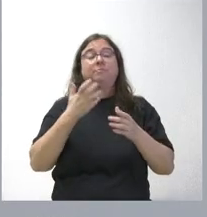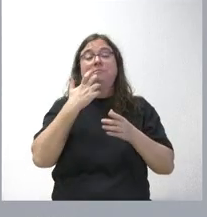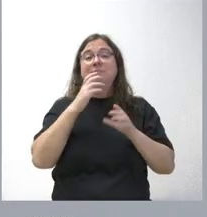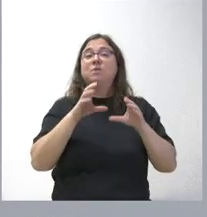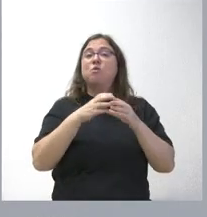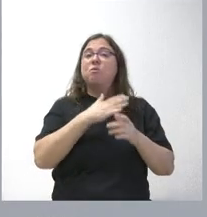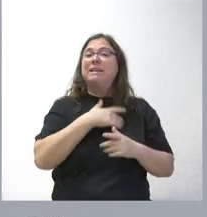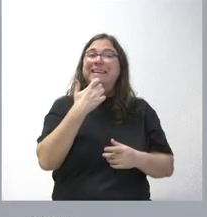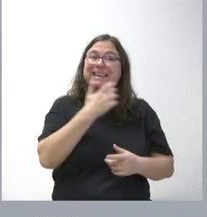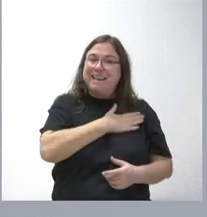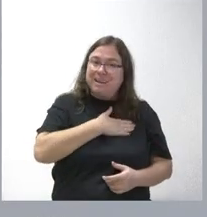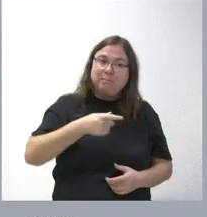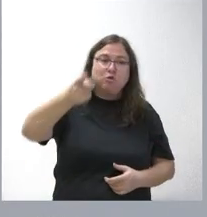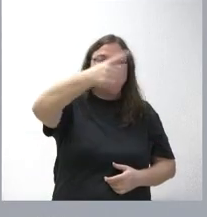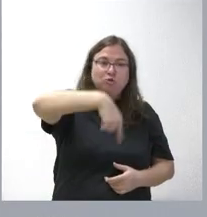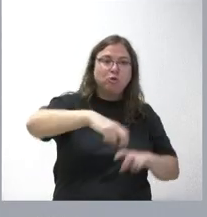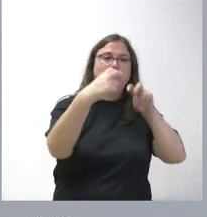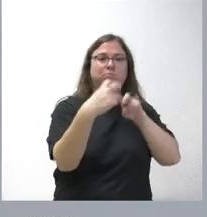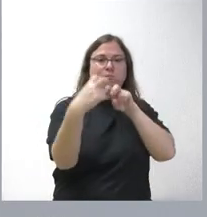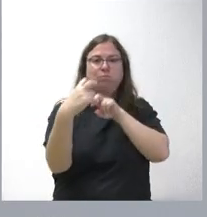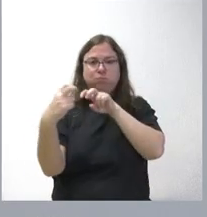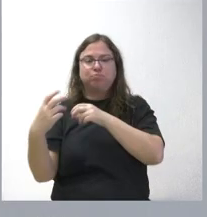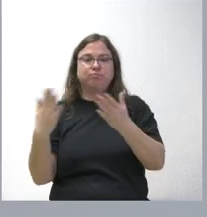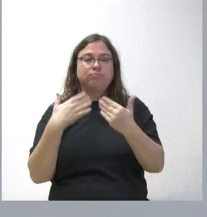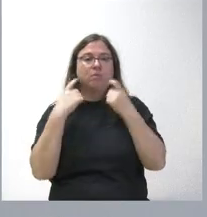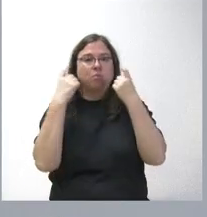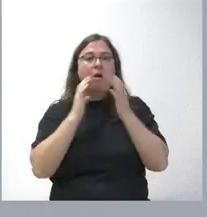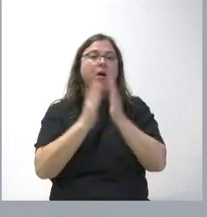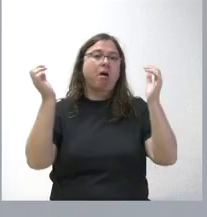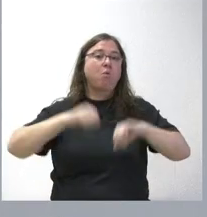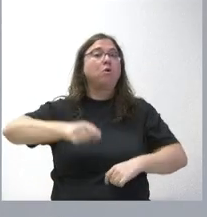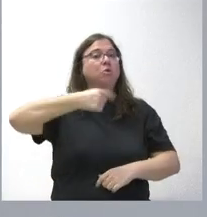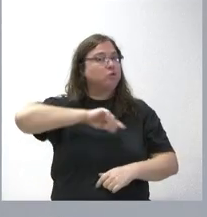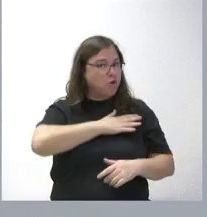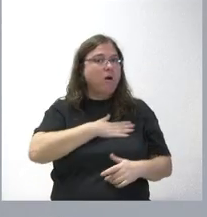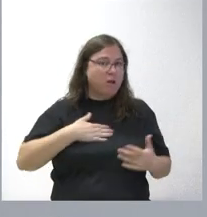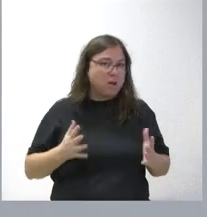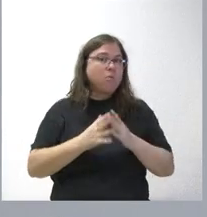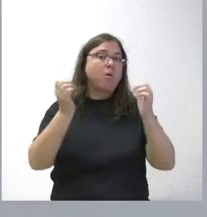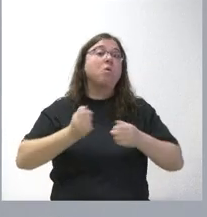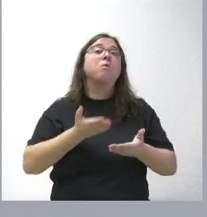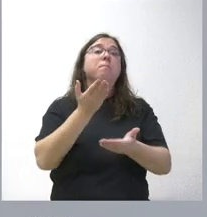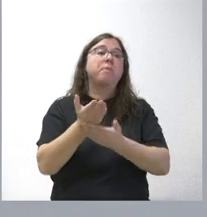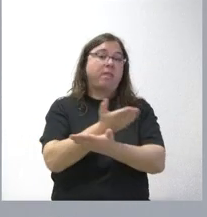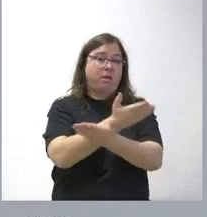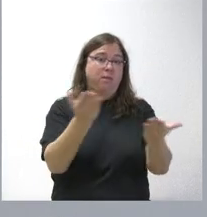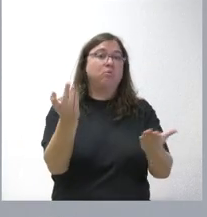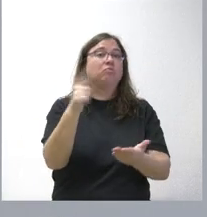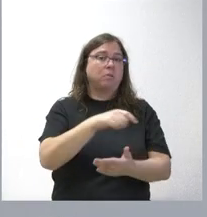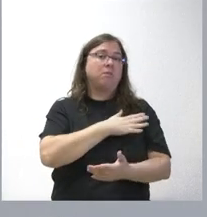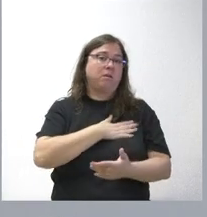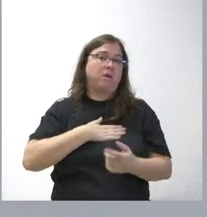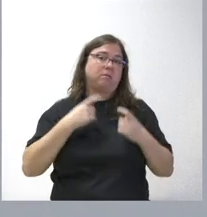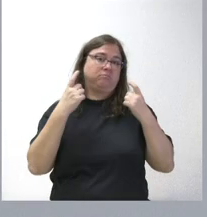que sean todos los grupos los que quieran sentarse y tengan voluntad de intentar un acuerdo. Nosotros vamos con voluntad de acuerdo y les pedimos a los demás que también tengan esta